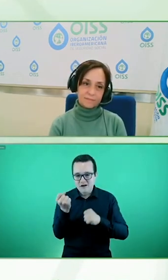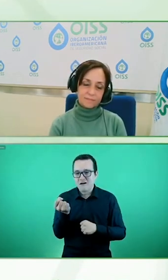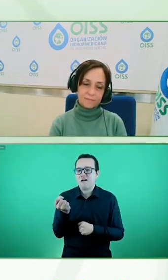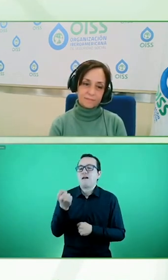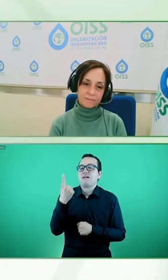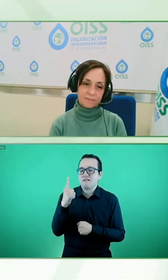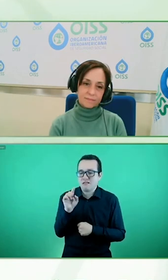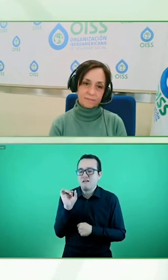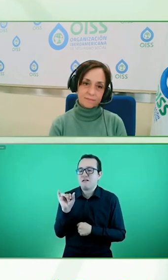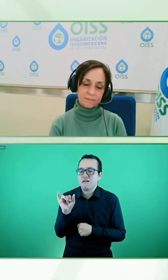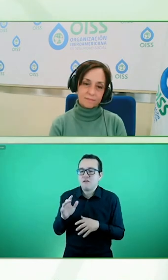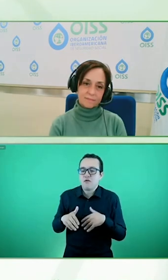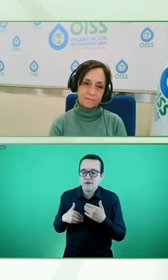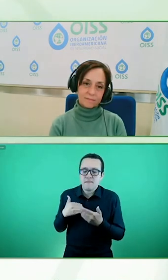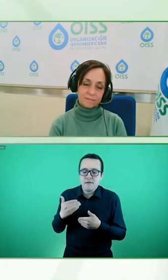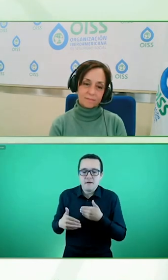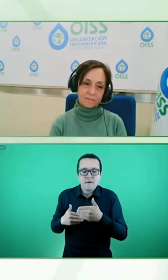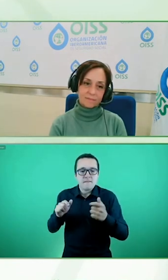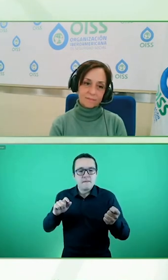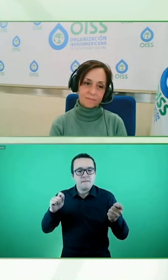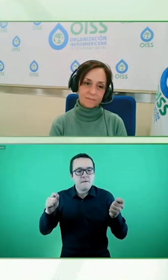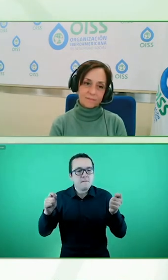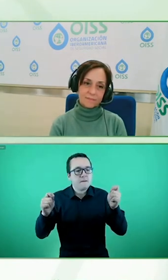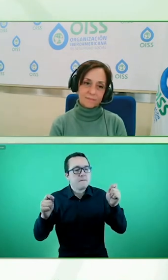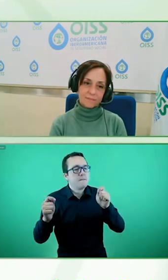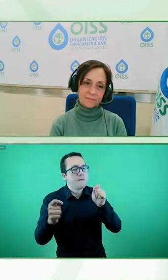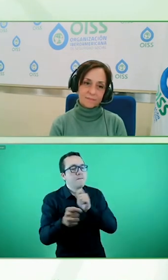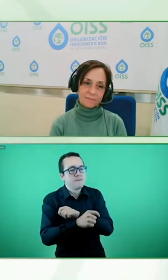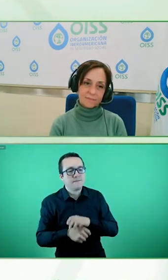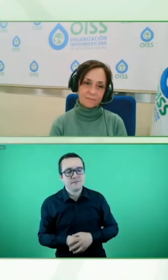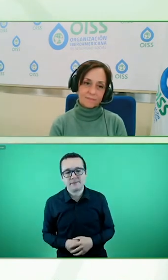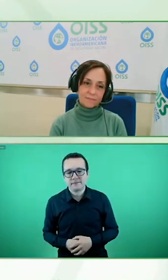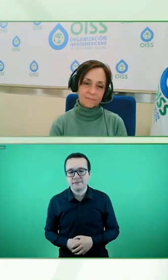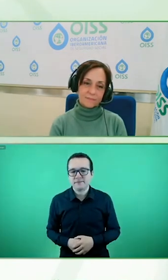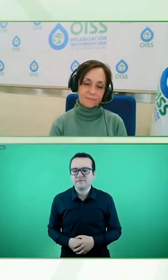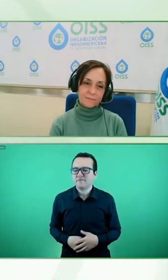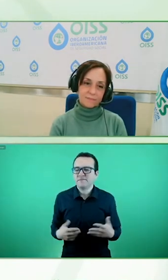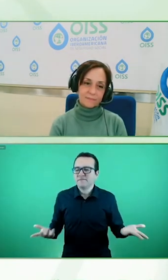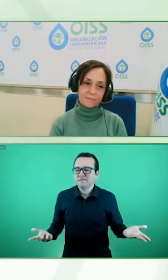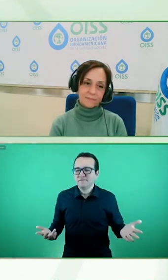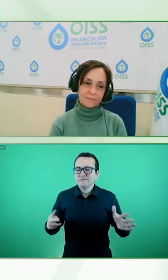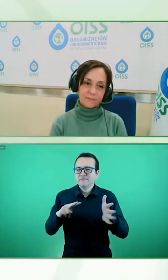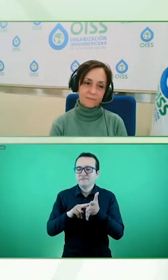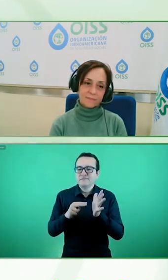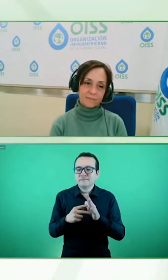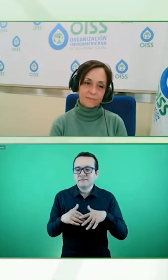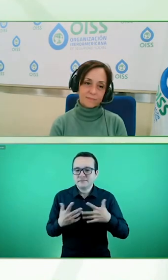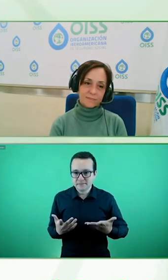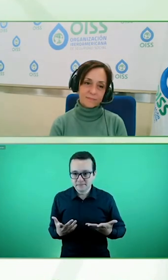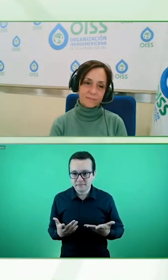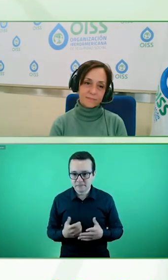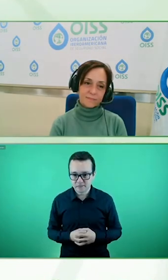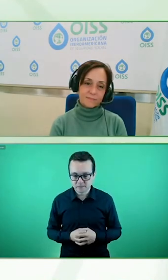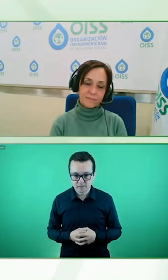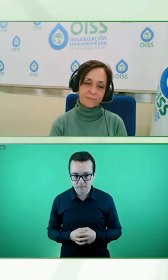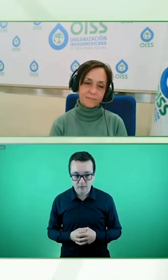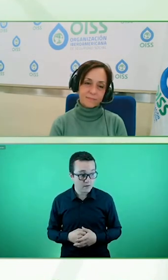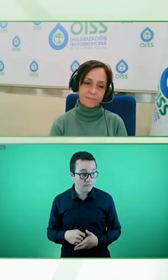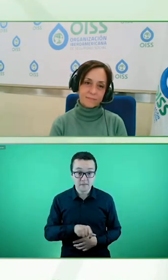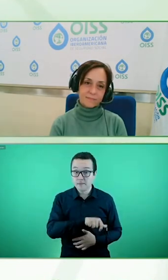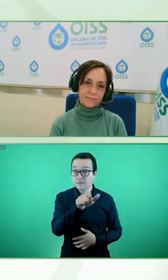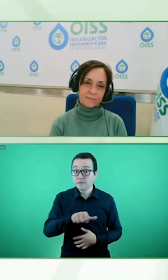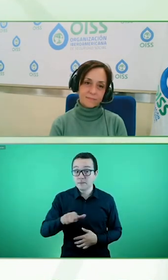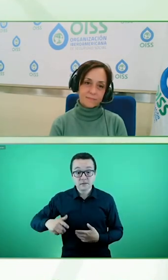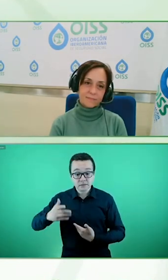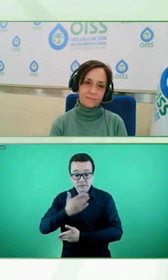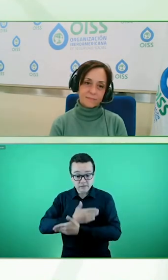¿qué significa entender esto? es entender de que las personas con discapacidad primero pueden ser parte en este caso se